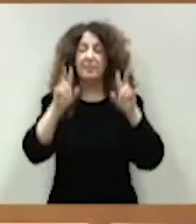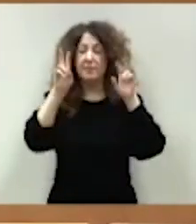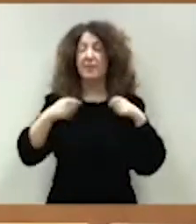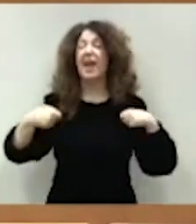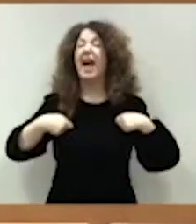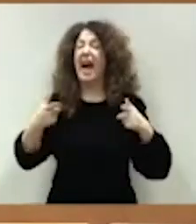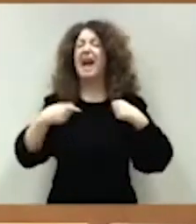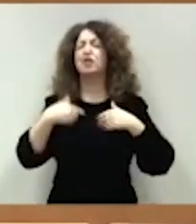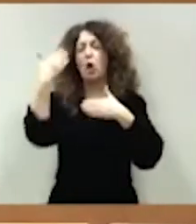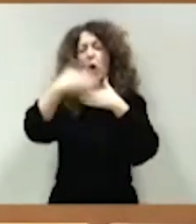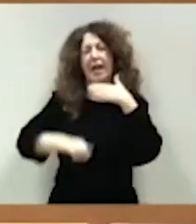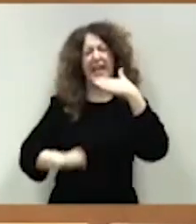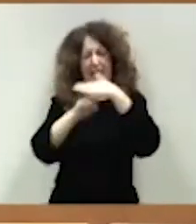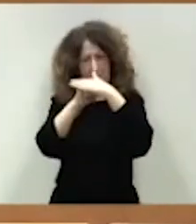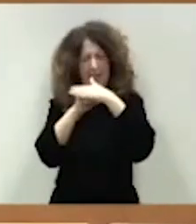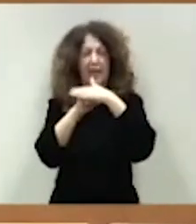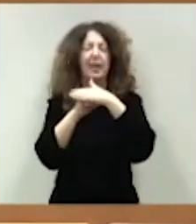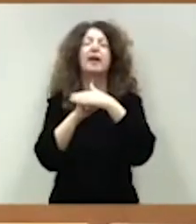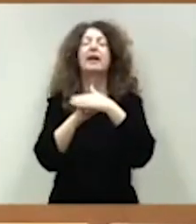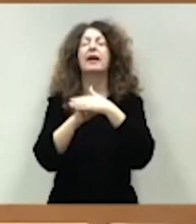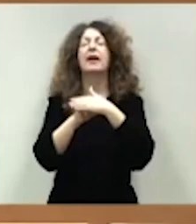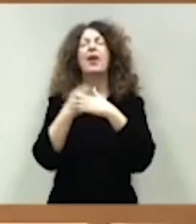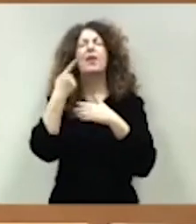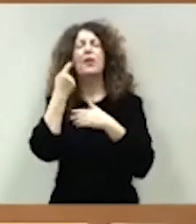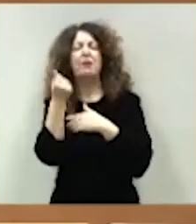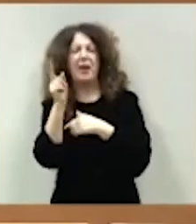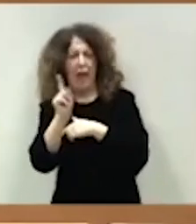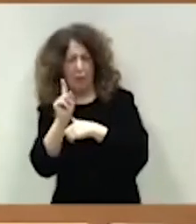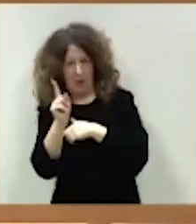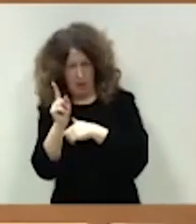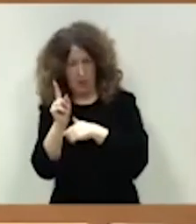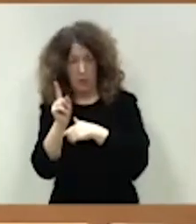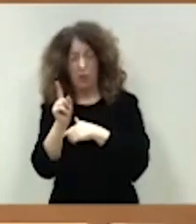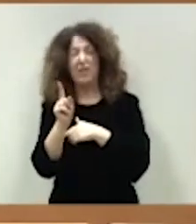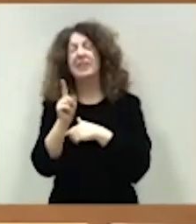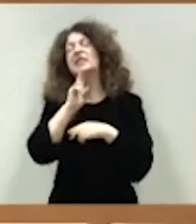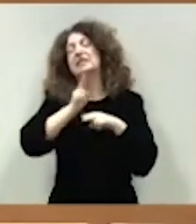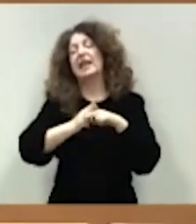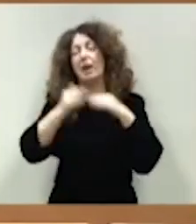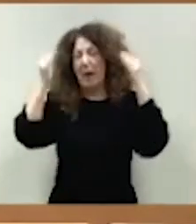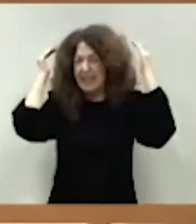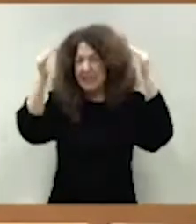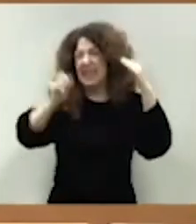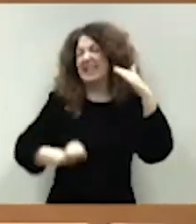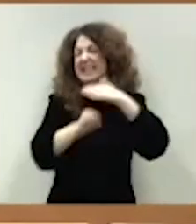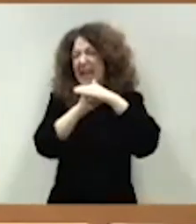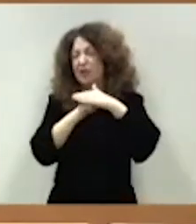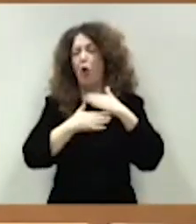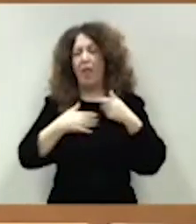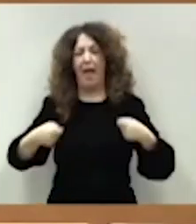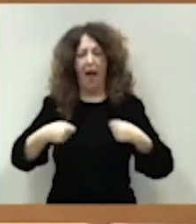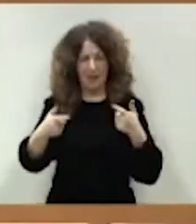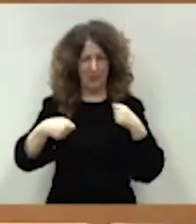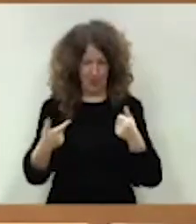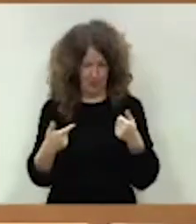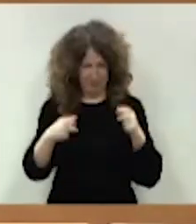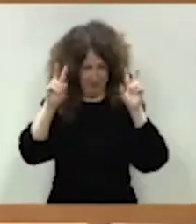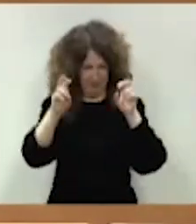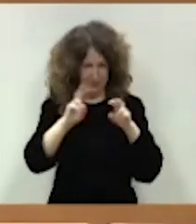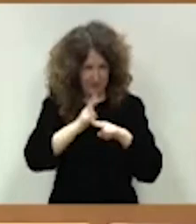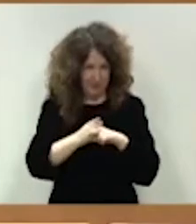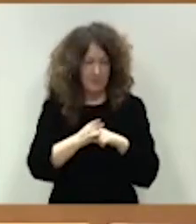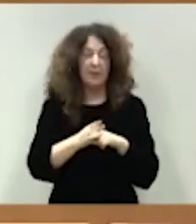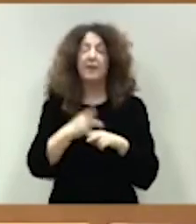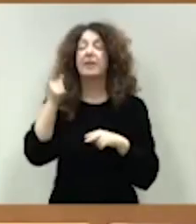gasto no financiero para 2024, el denominado techo de gasto. El techo de gasto total, incluyendo los